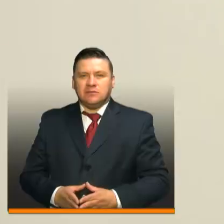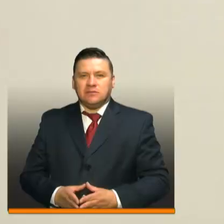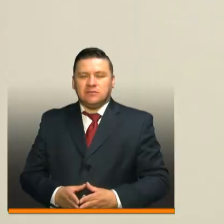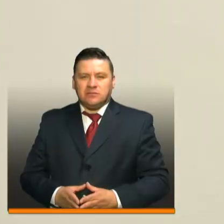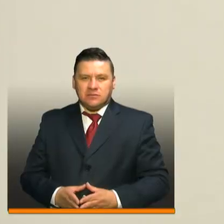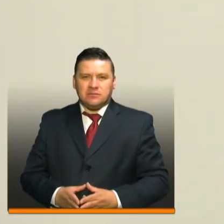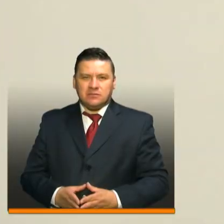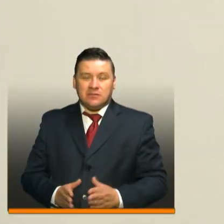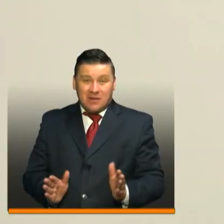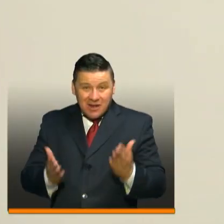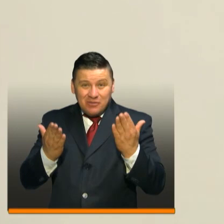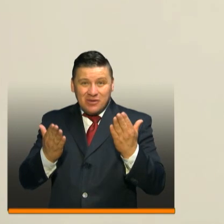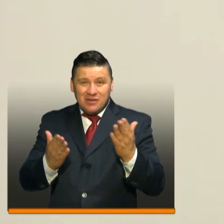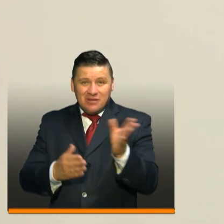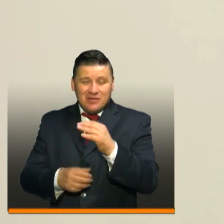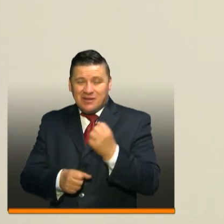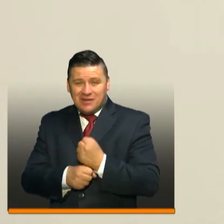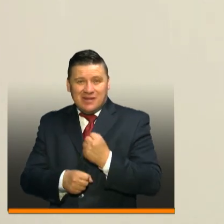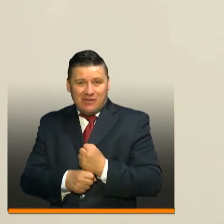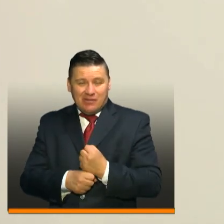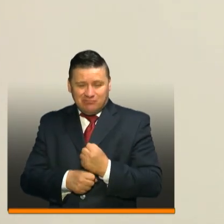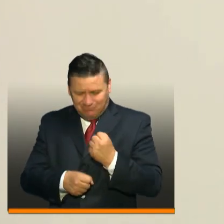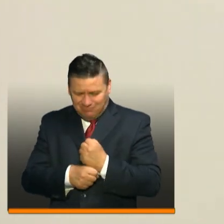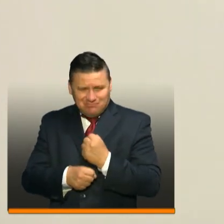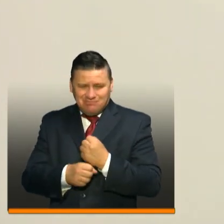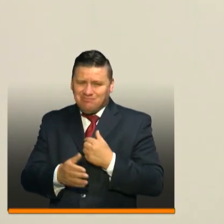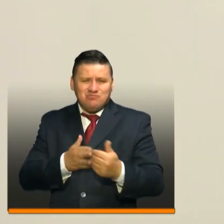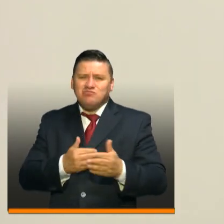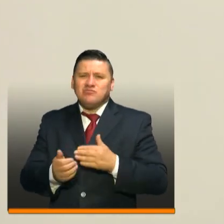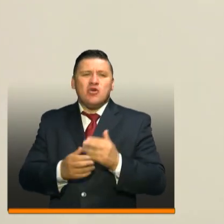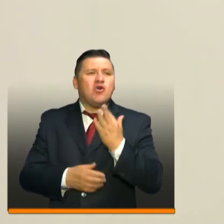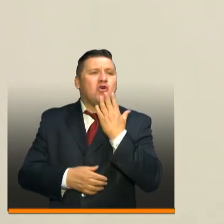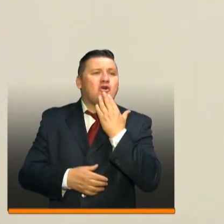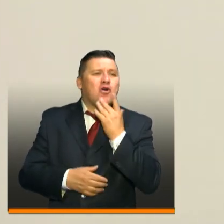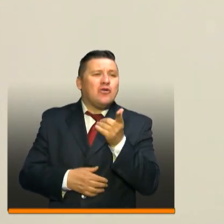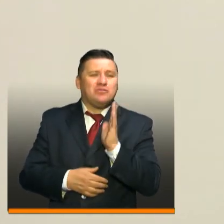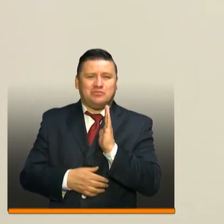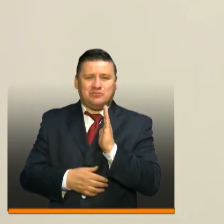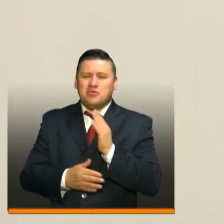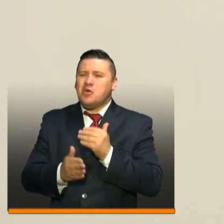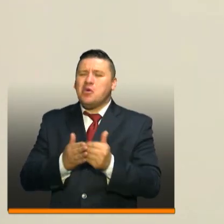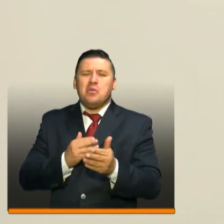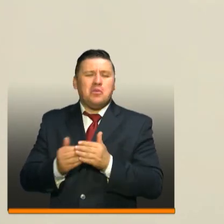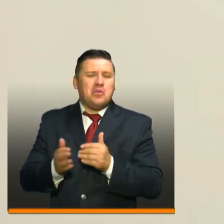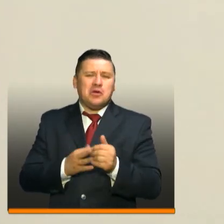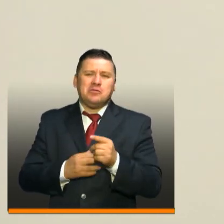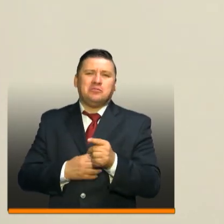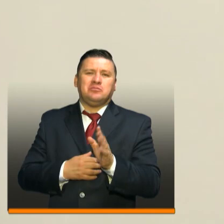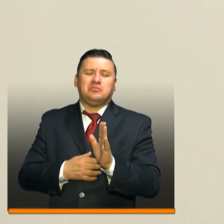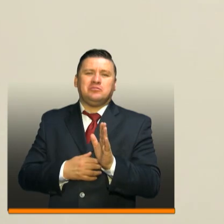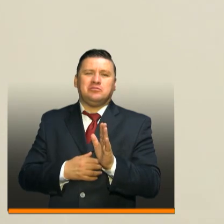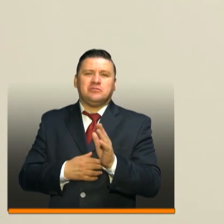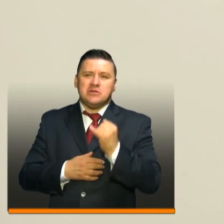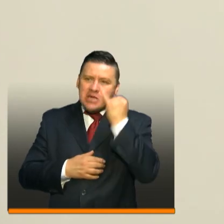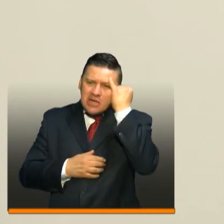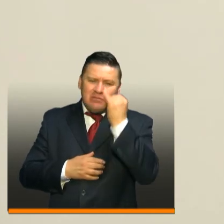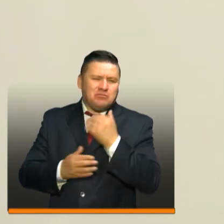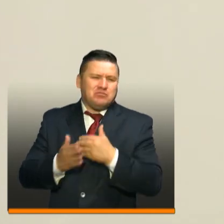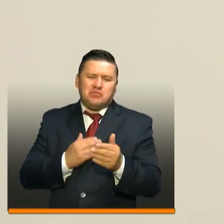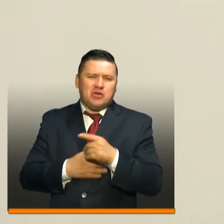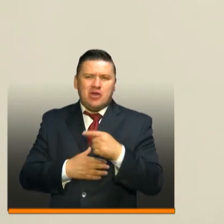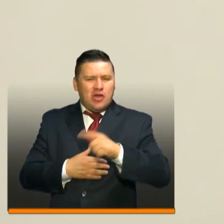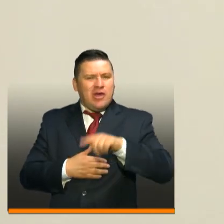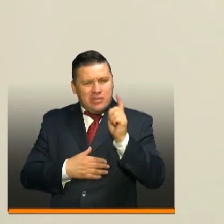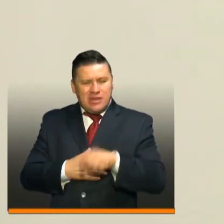Y ánimo todos a seguir trabajando. Aquí no importan los colores, no importan las ideas. Todos